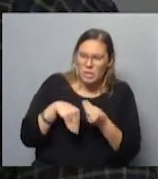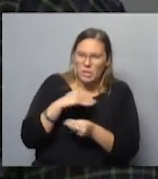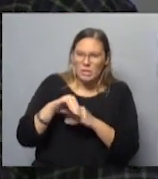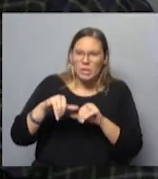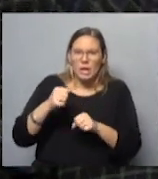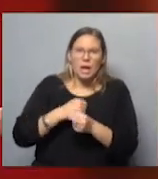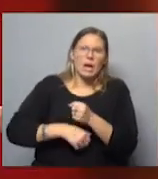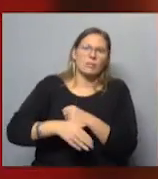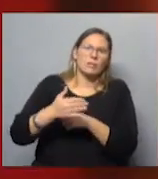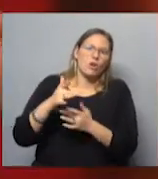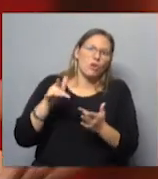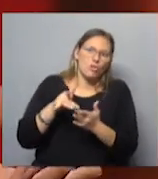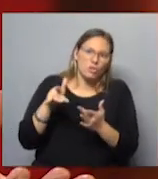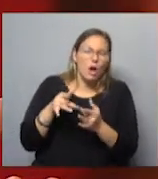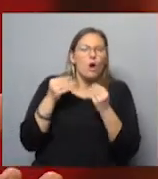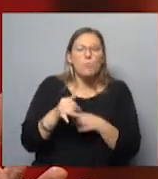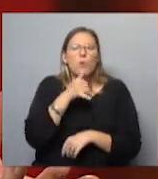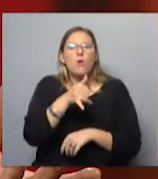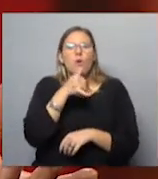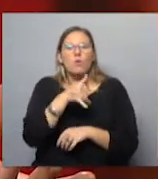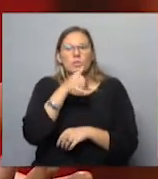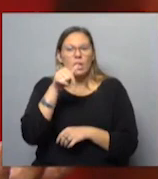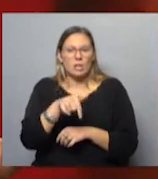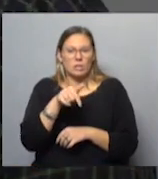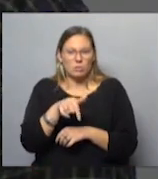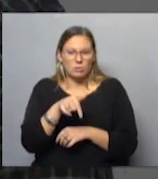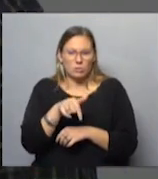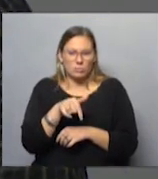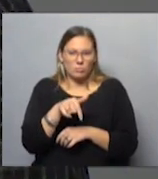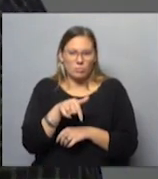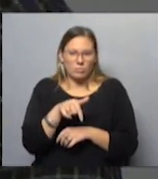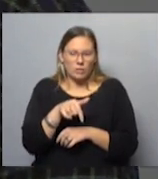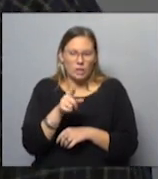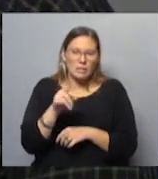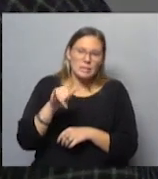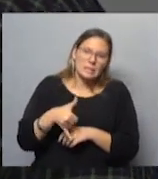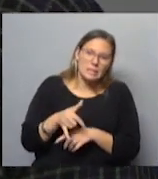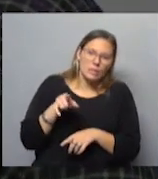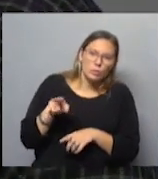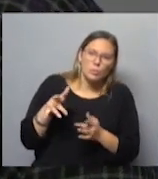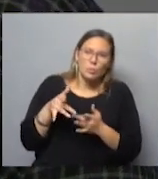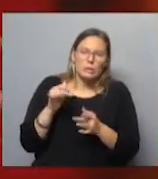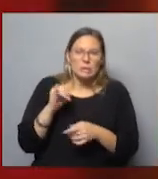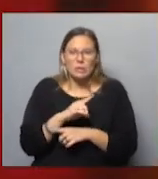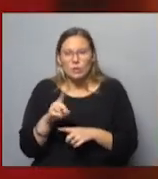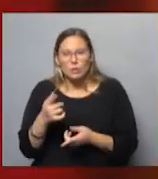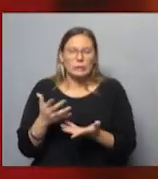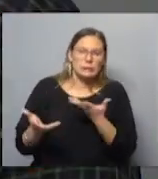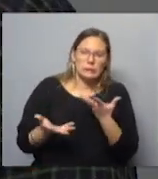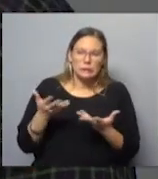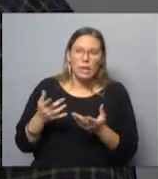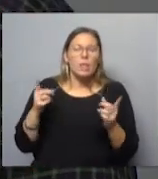tiempo y cómo contar esta historia que te pertenece, pero no te pertenece, ¿no? Claro, fue